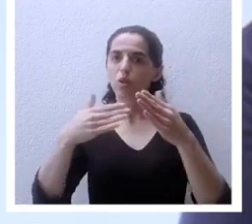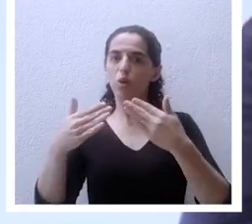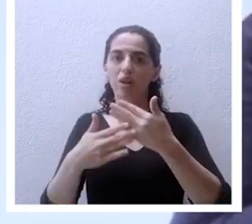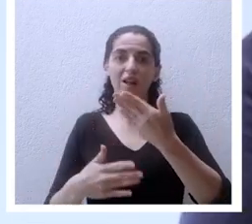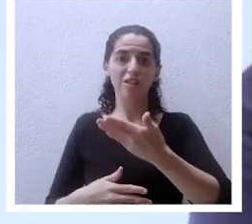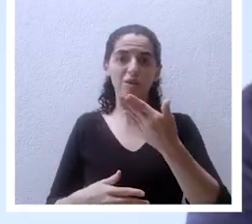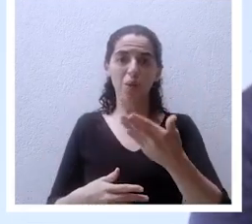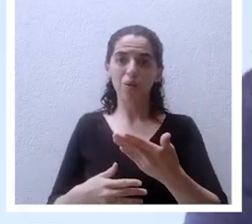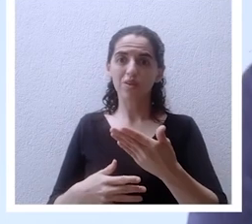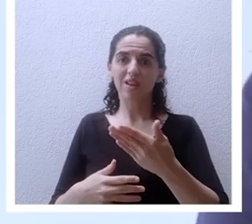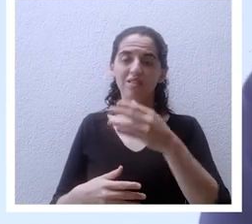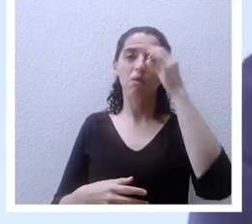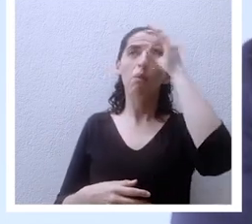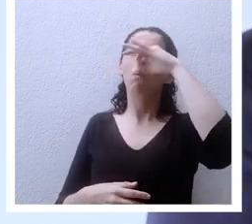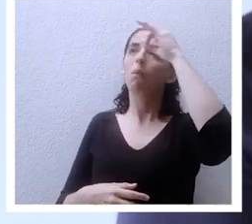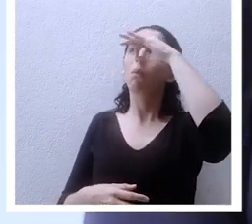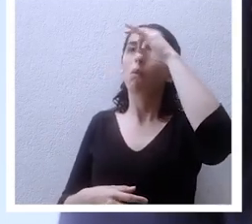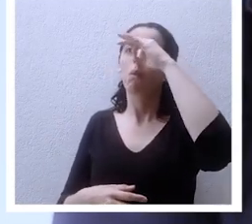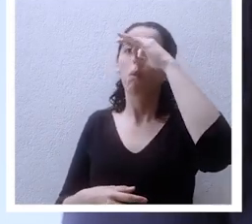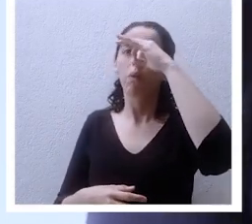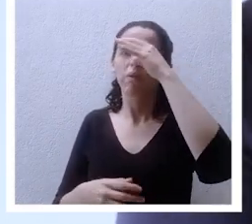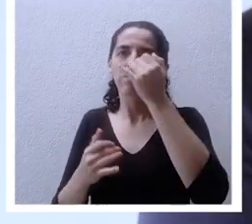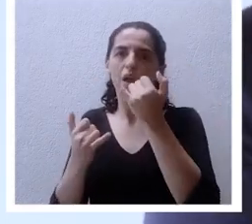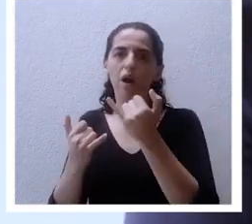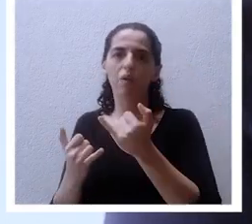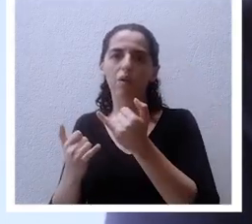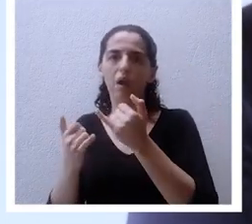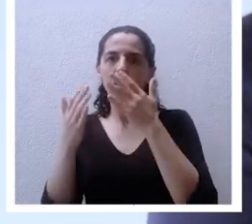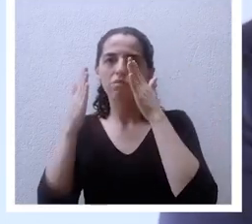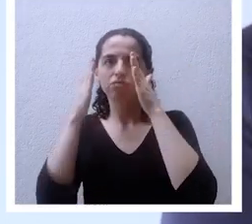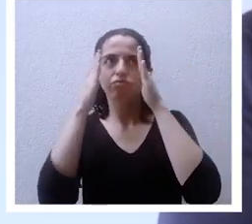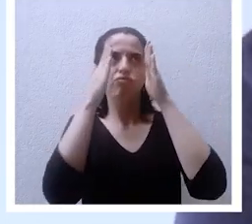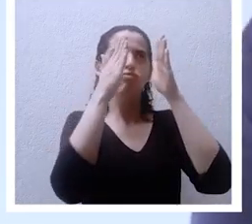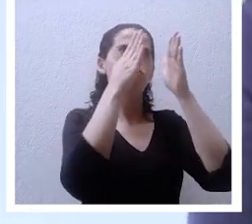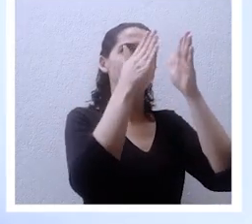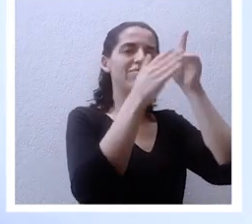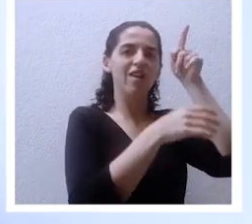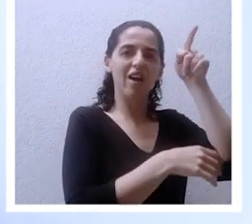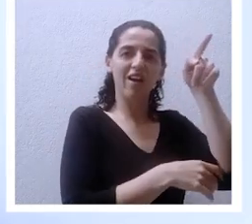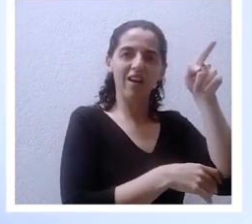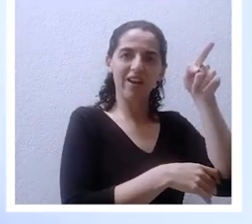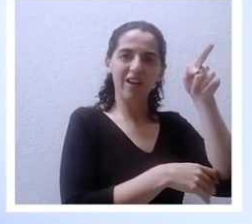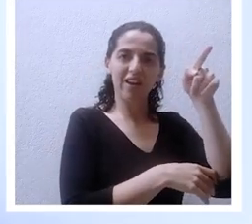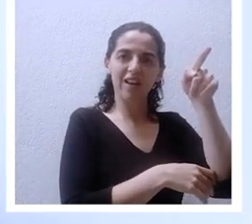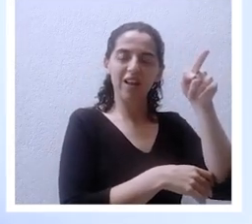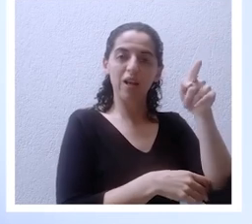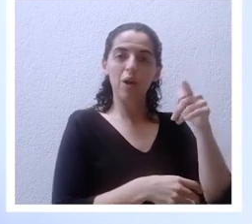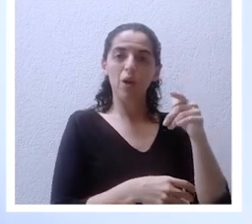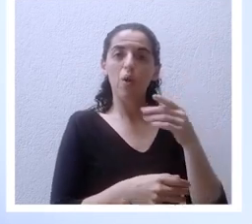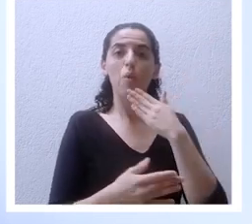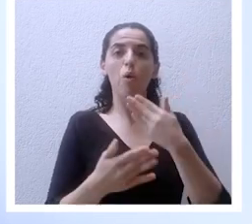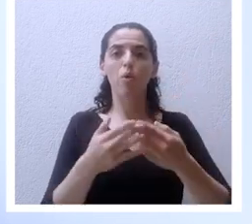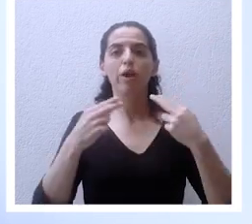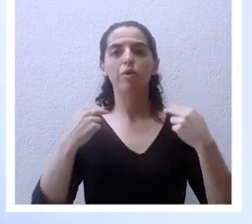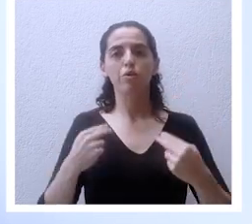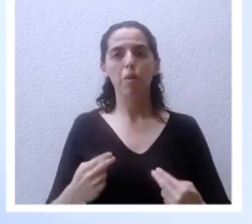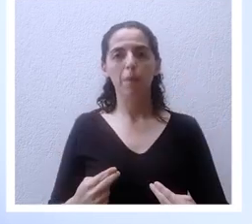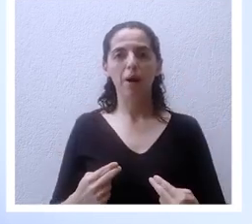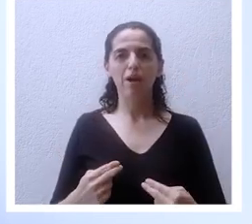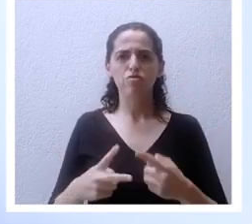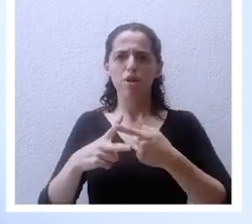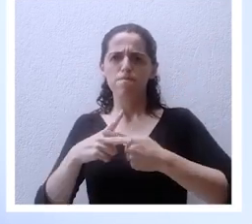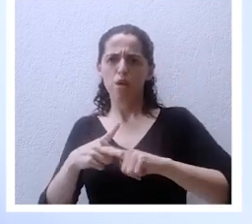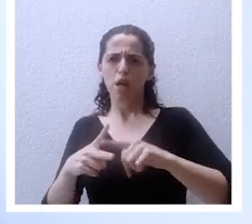distraídos y ahora hay que poner nuestros ojos en Jesús y como buenos seres humanos cuando empiezan las cosas empezamos fuerte